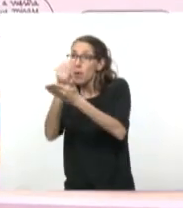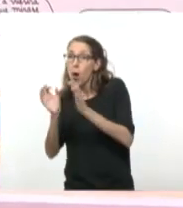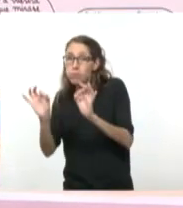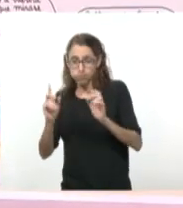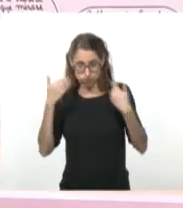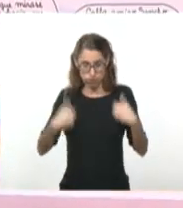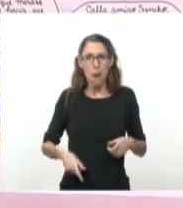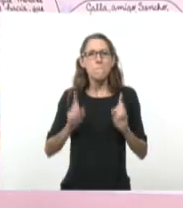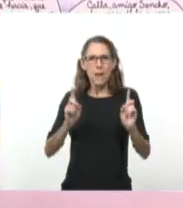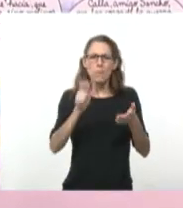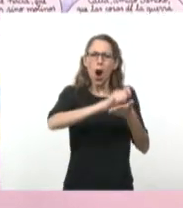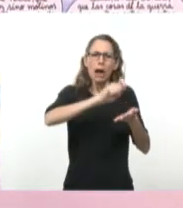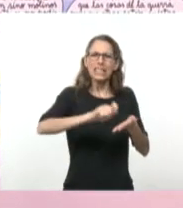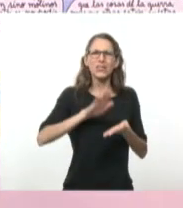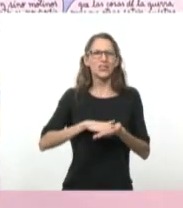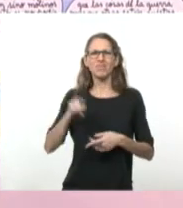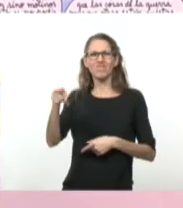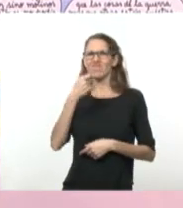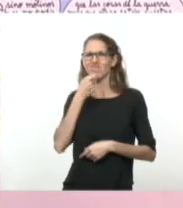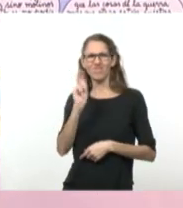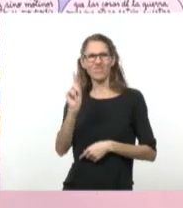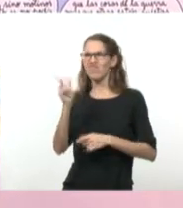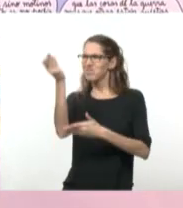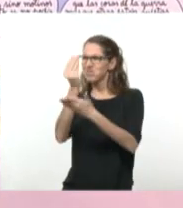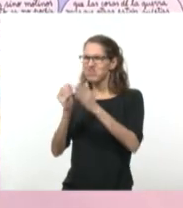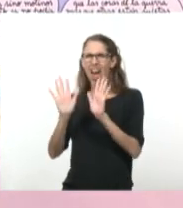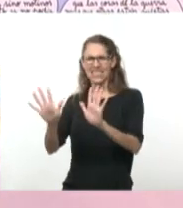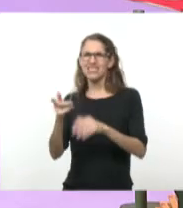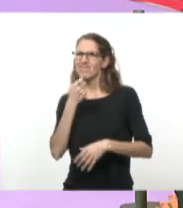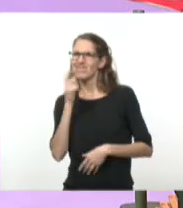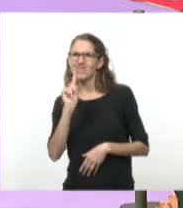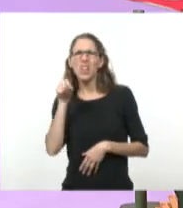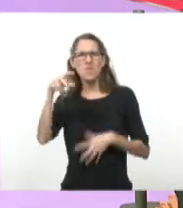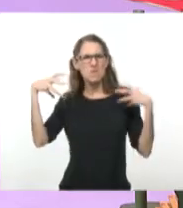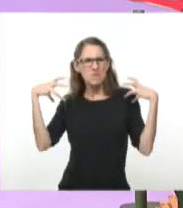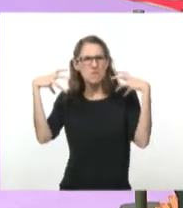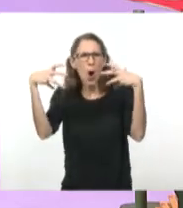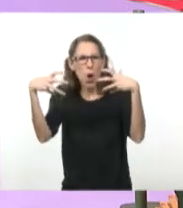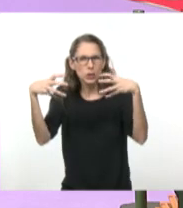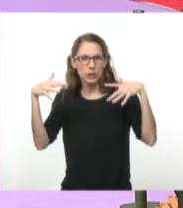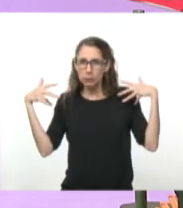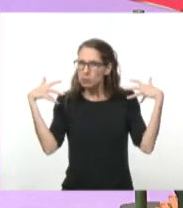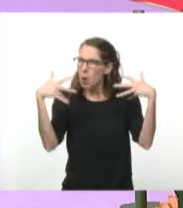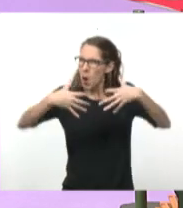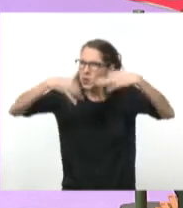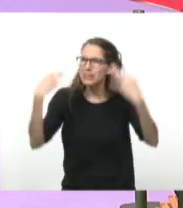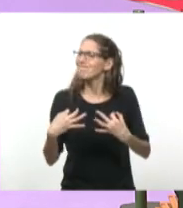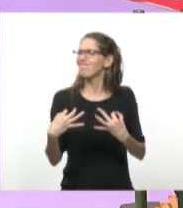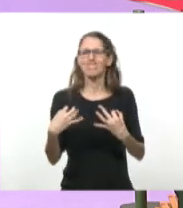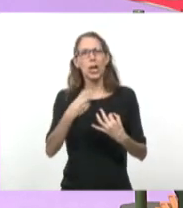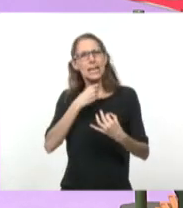gusta cómo le quedó. Ah, mira. Dice que en realidad en los monstruos parece que no le salieron tan monstruosos como él quería.